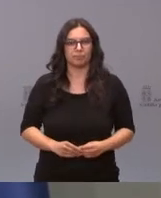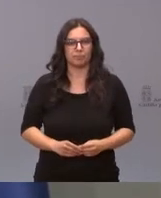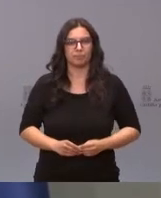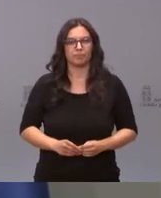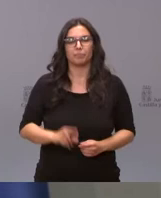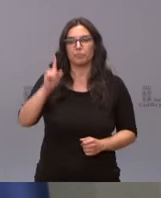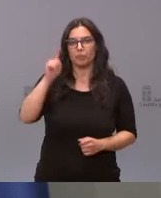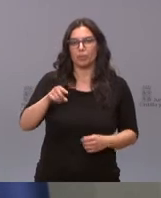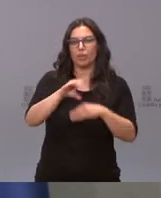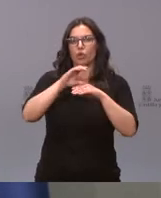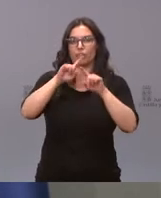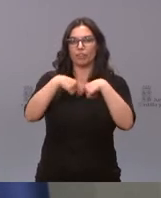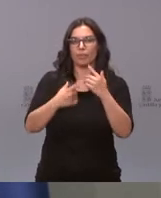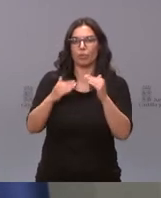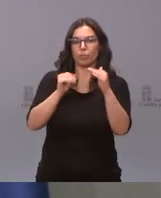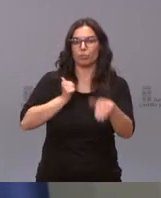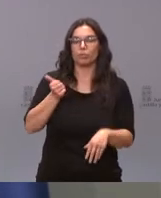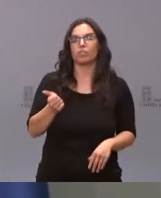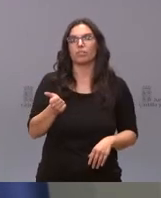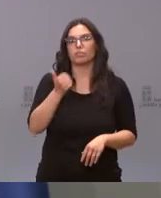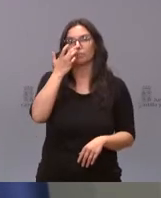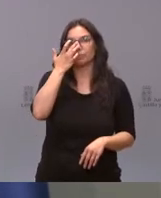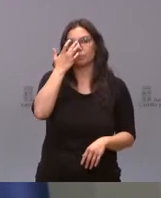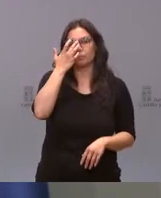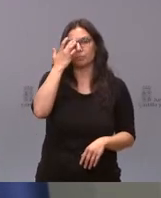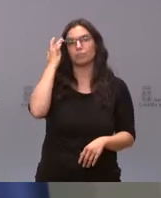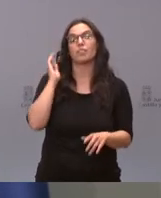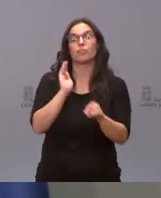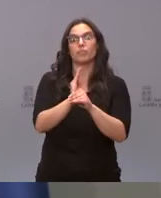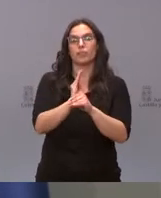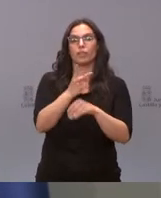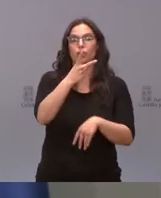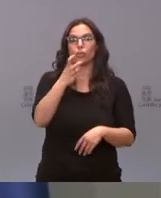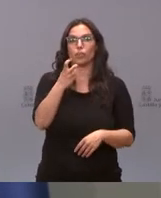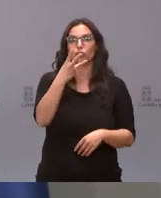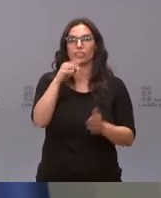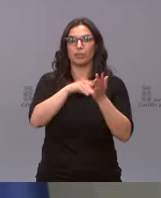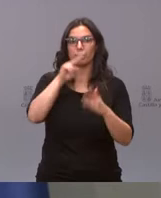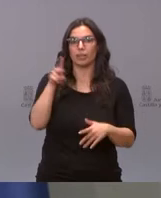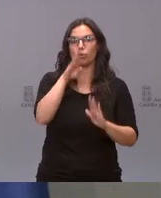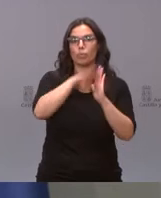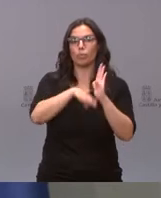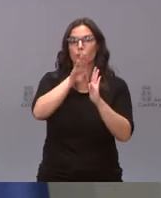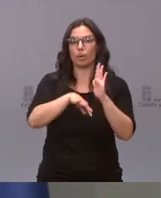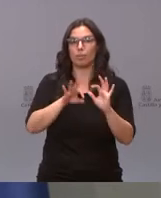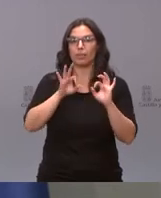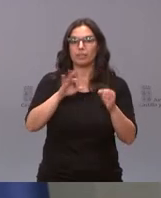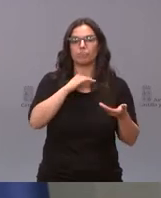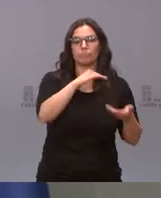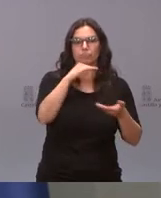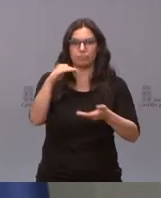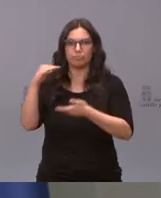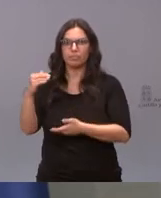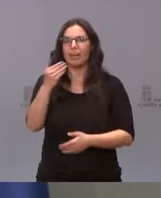También, la Consejería de Familia y de Igualdad de Oportunidades financia con 230.000 euros los programas de provisión y distribución